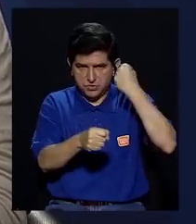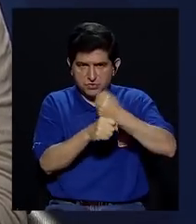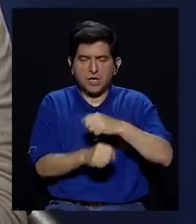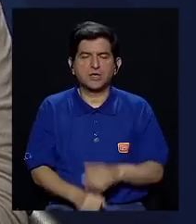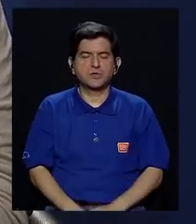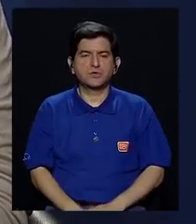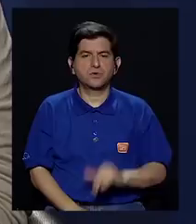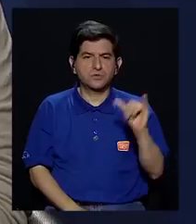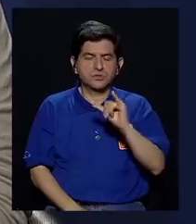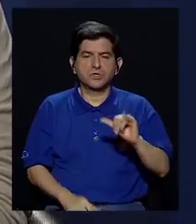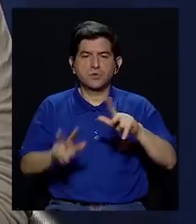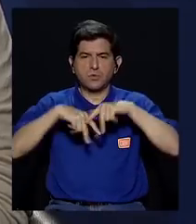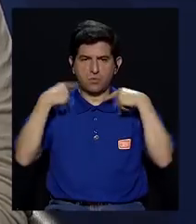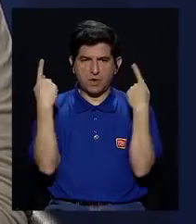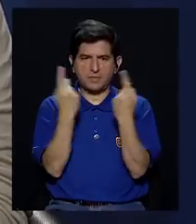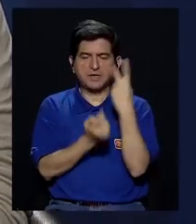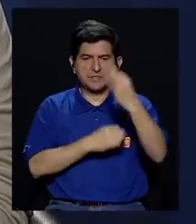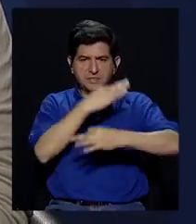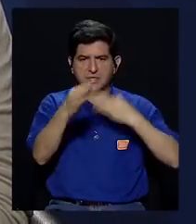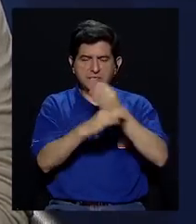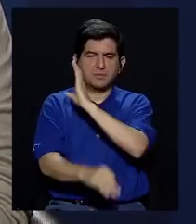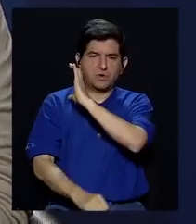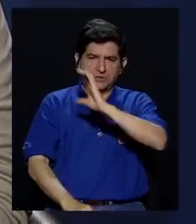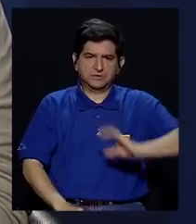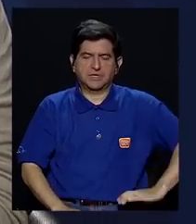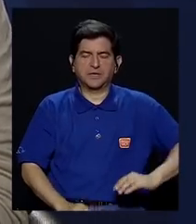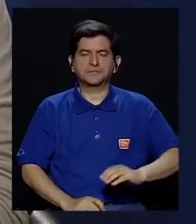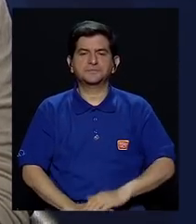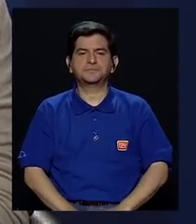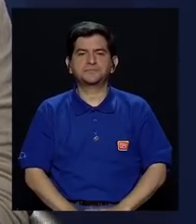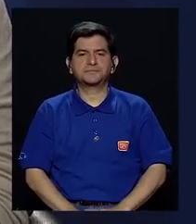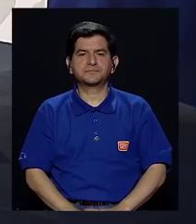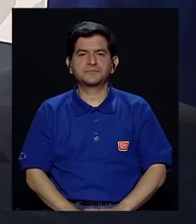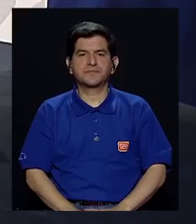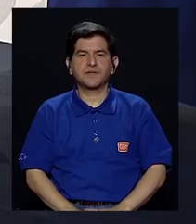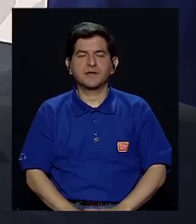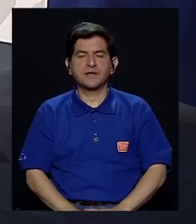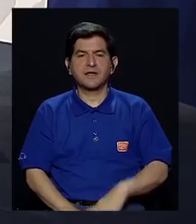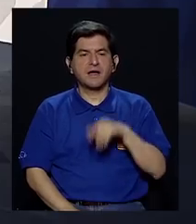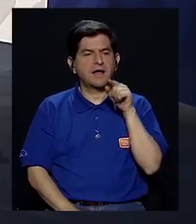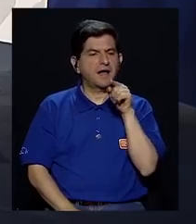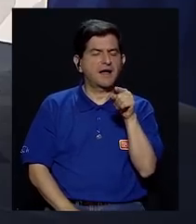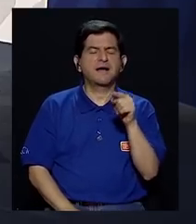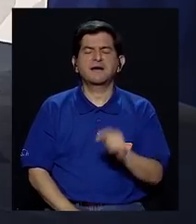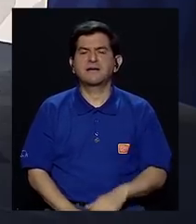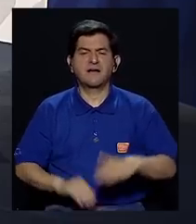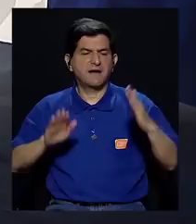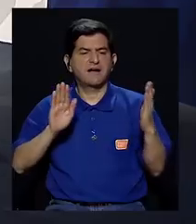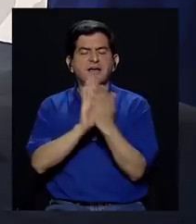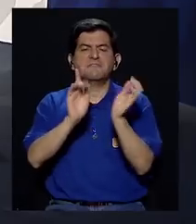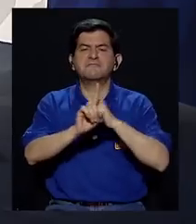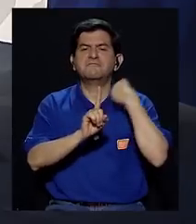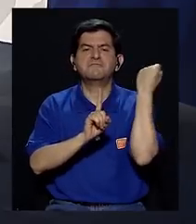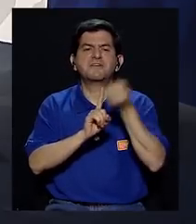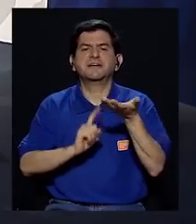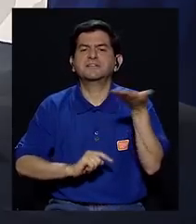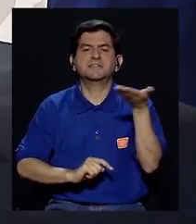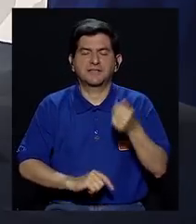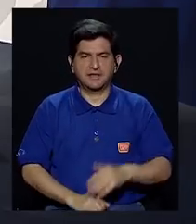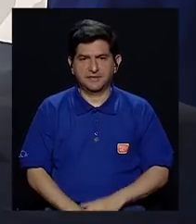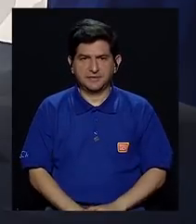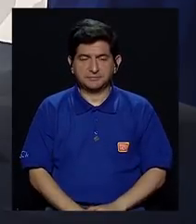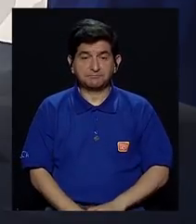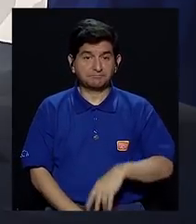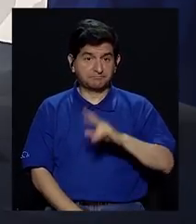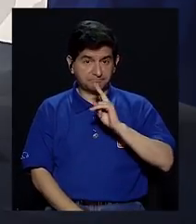años junto con los partidos de corte cristiano. Entonces, a que nos enfrenta este escenario es